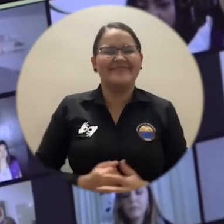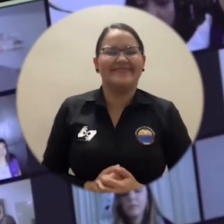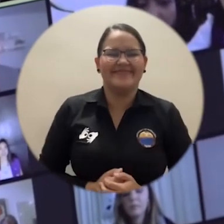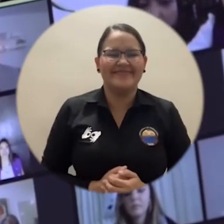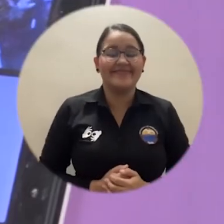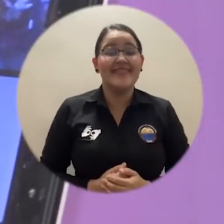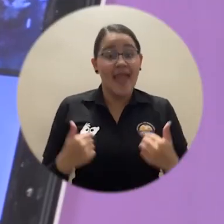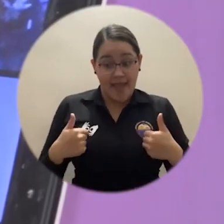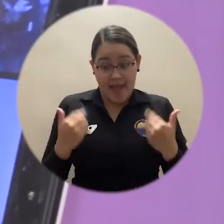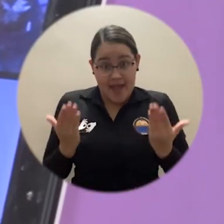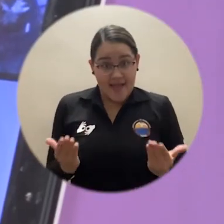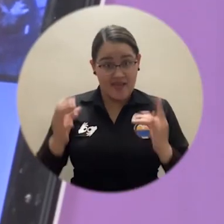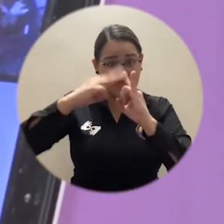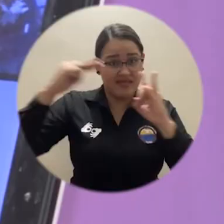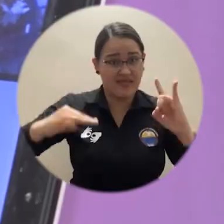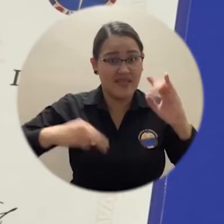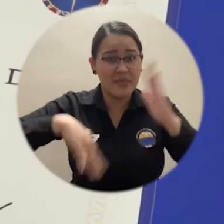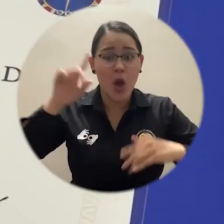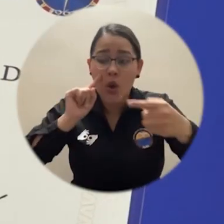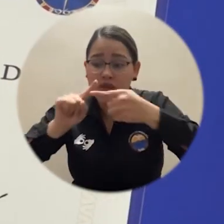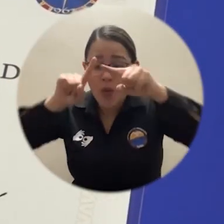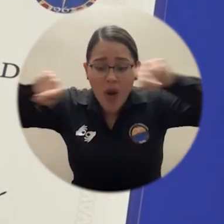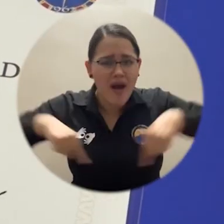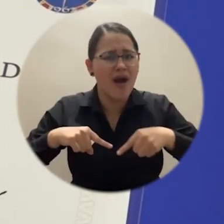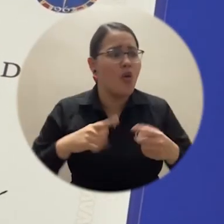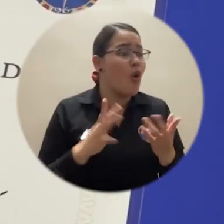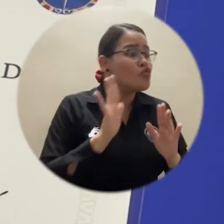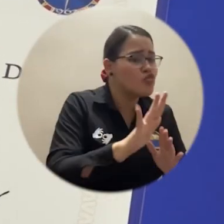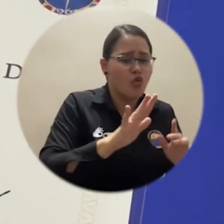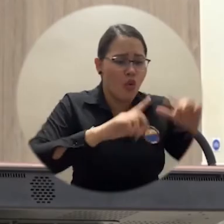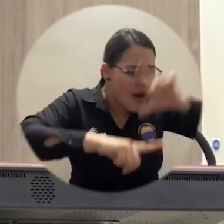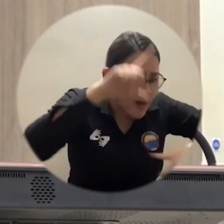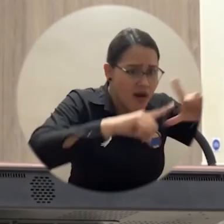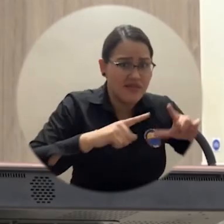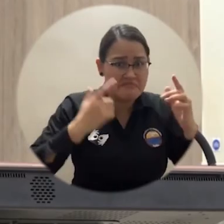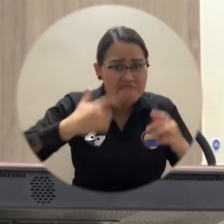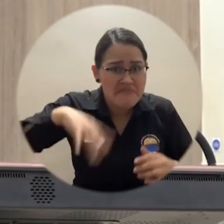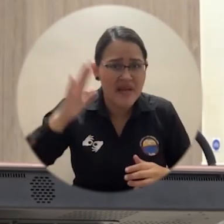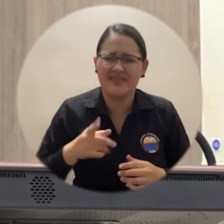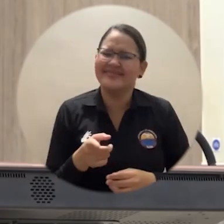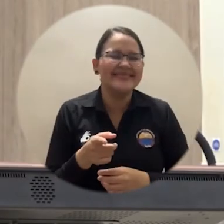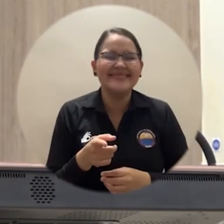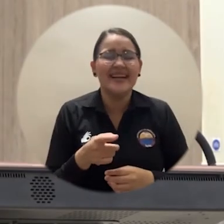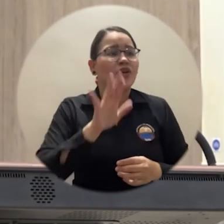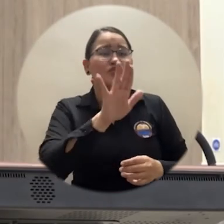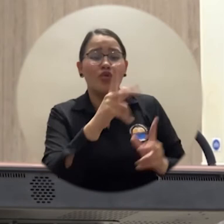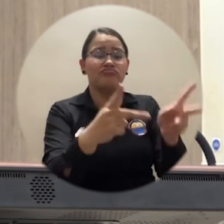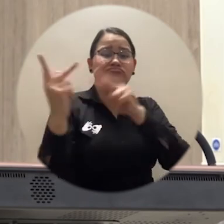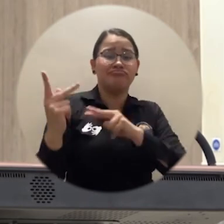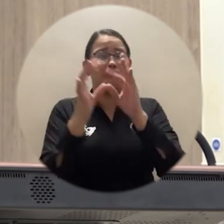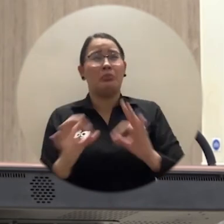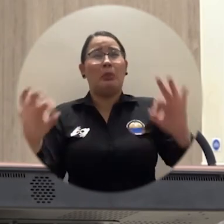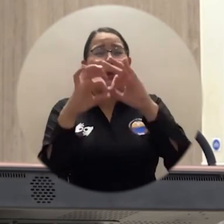Porque la universidad es mucho más que sus salones, la universidad es mucho más que los laboratorios, la universidad es mucho más que el lago, que el